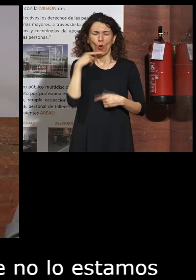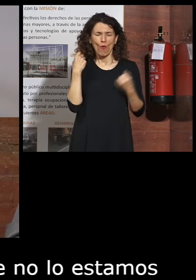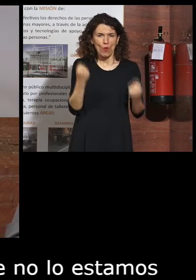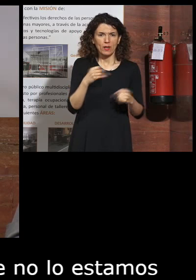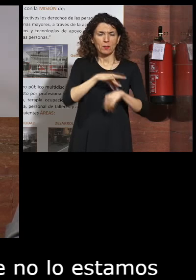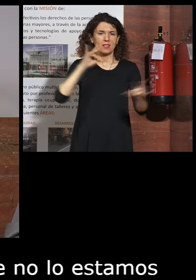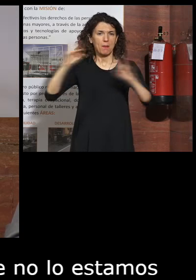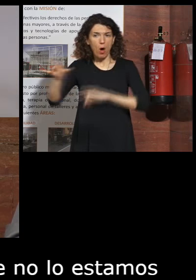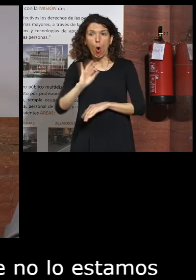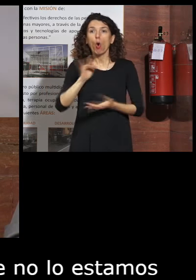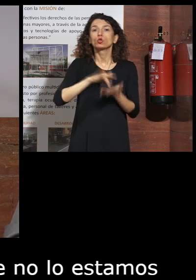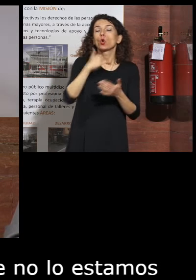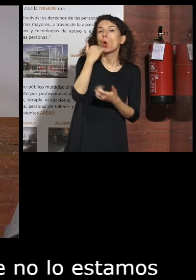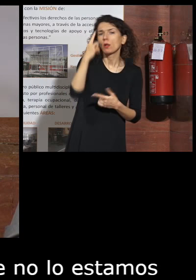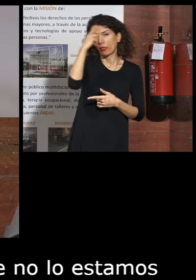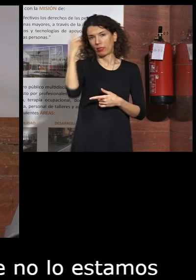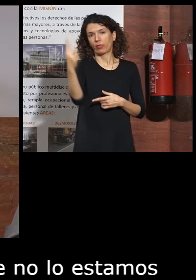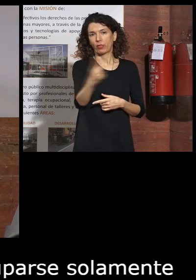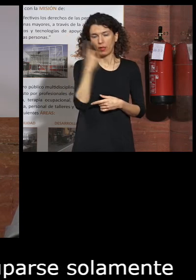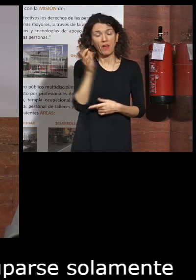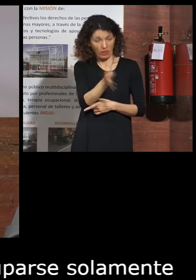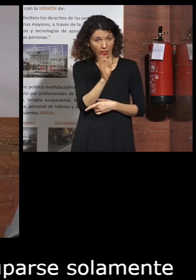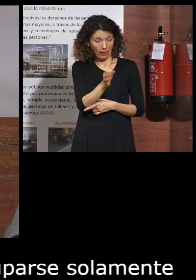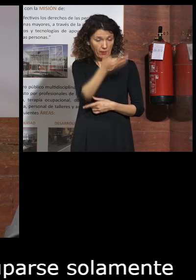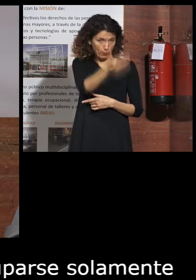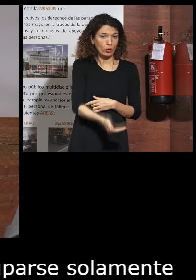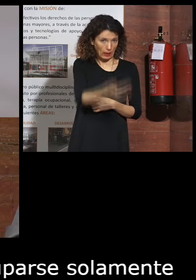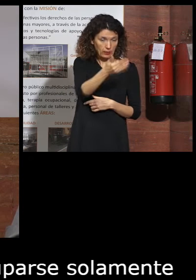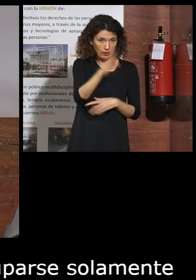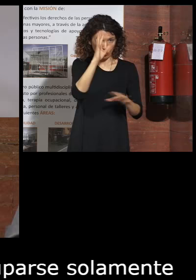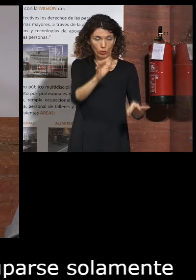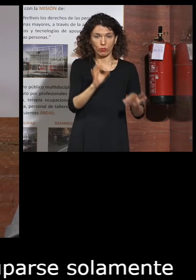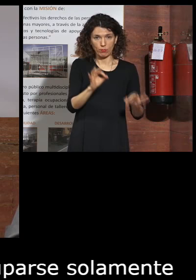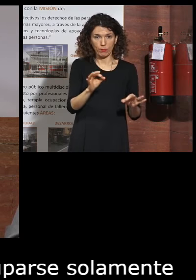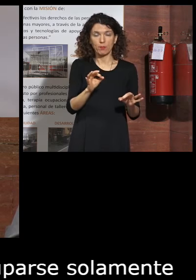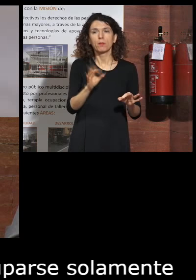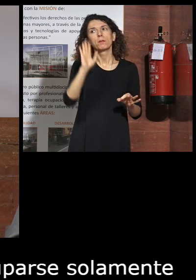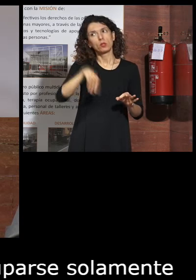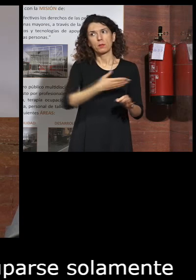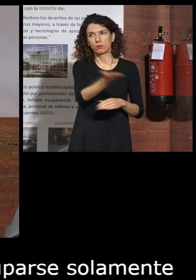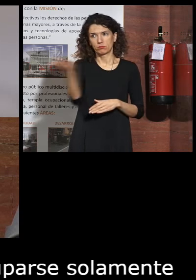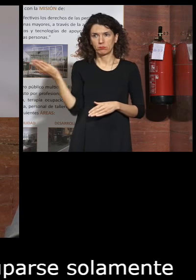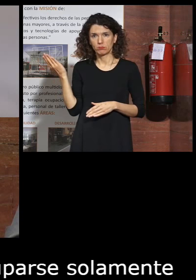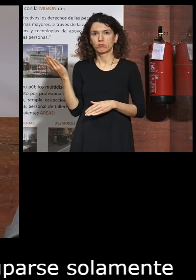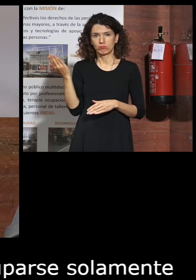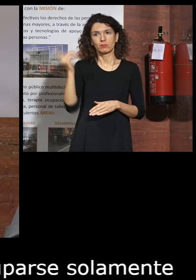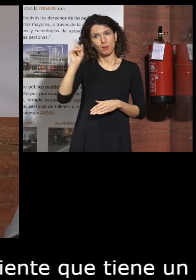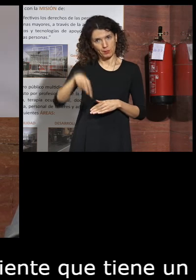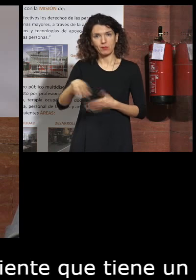o por si alguien se encuentra mareado que es verdad que eso es importante también pero hay que tener en cuenta esto otro